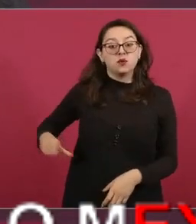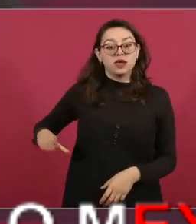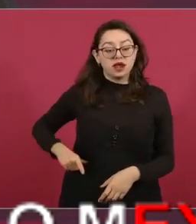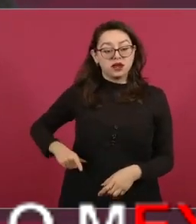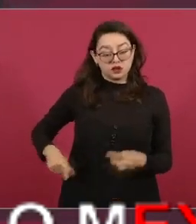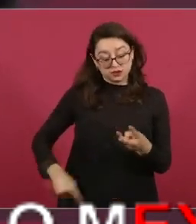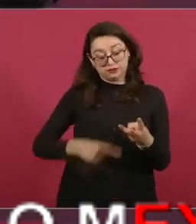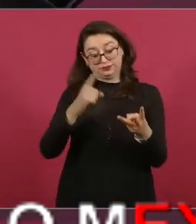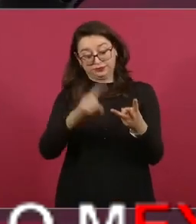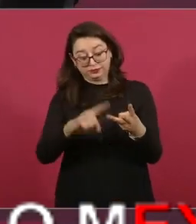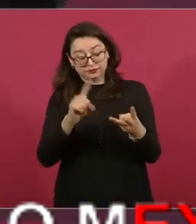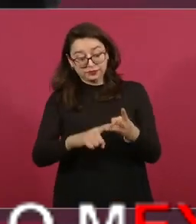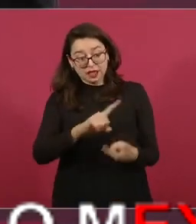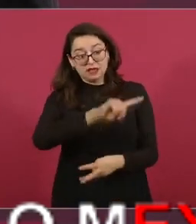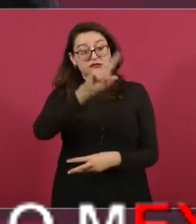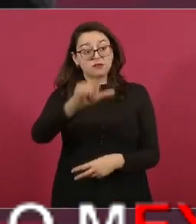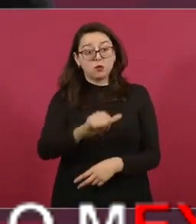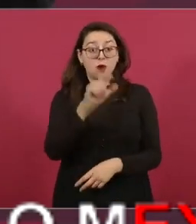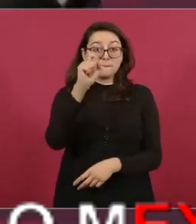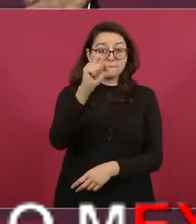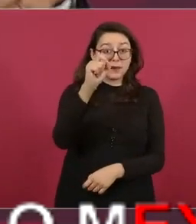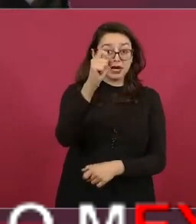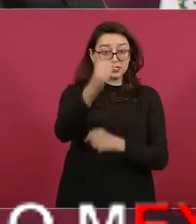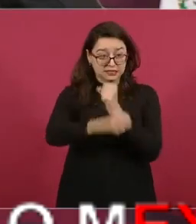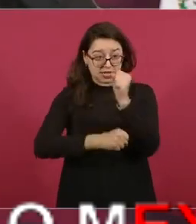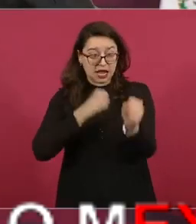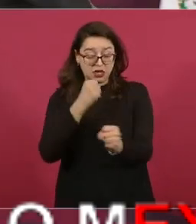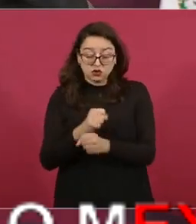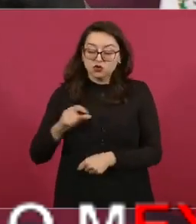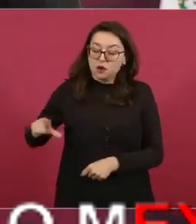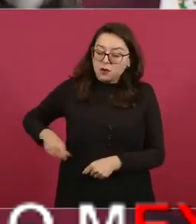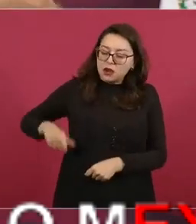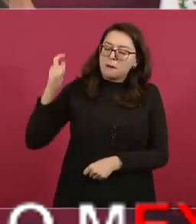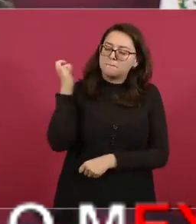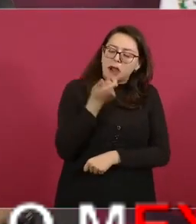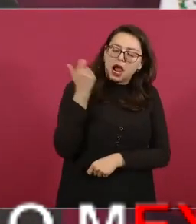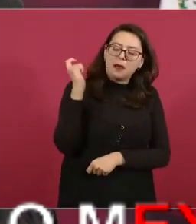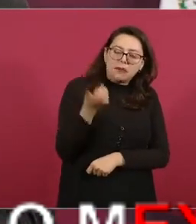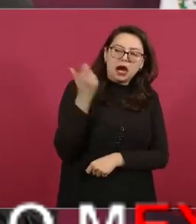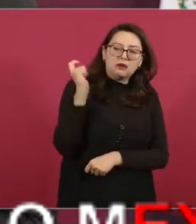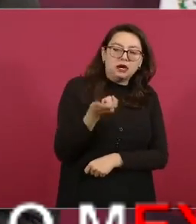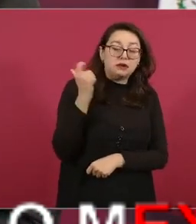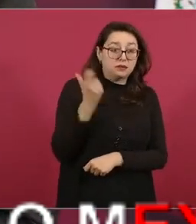no pasa a formar parte de